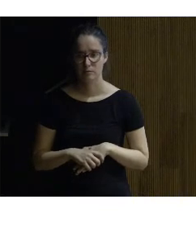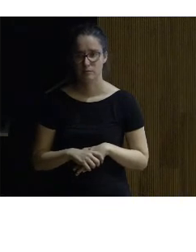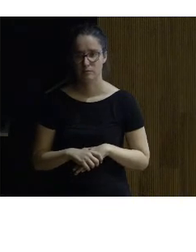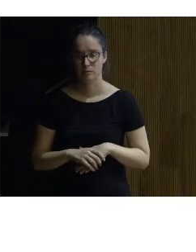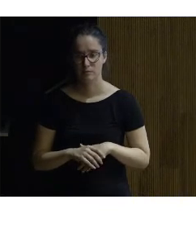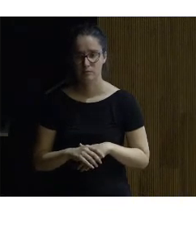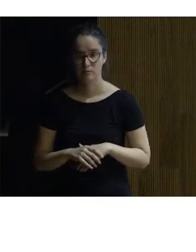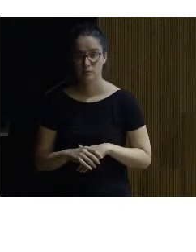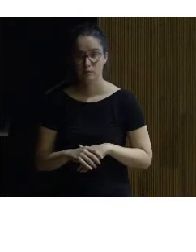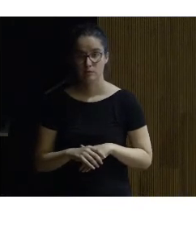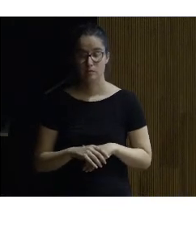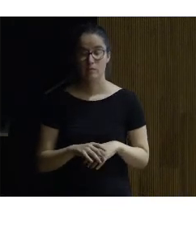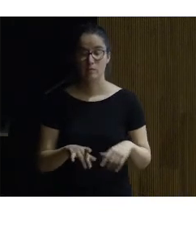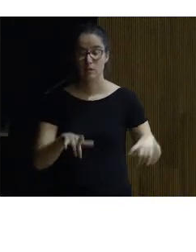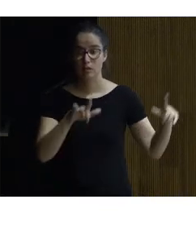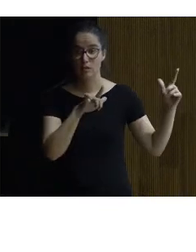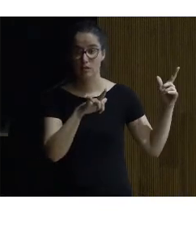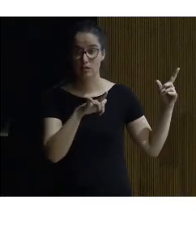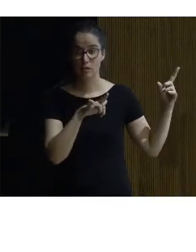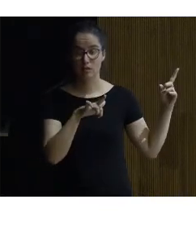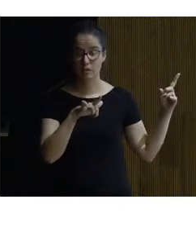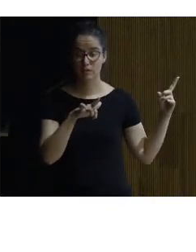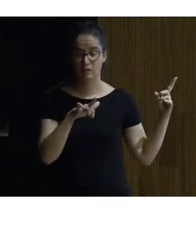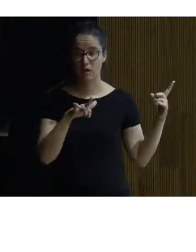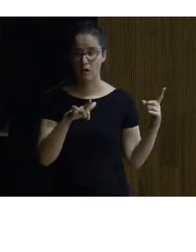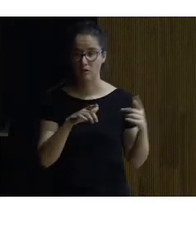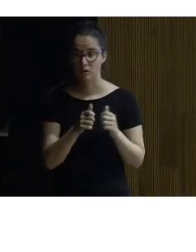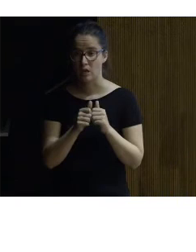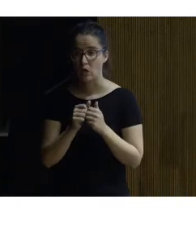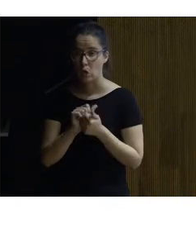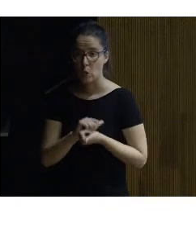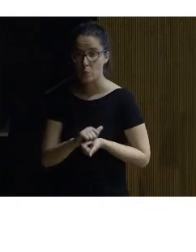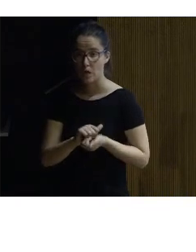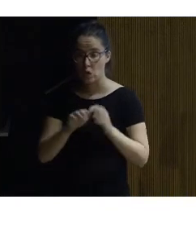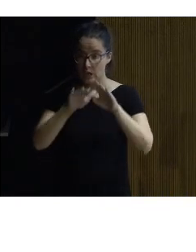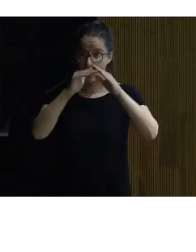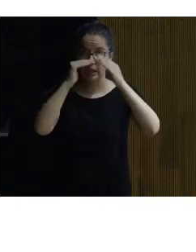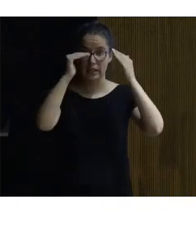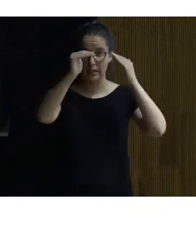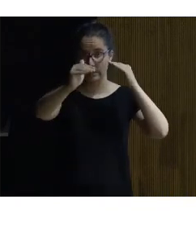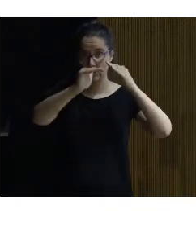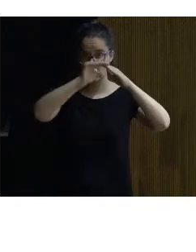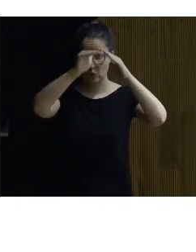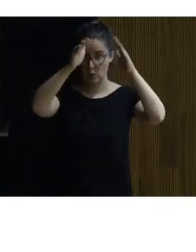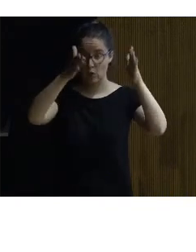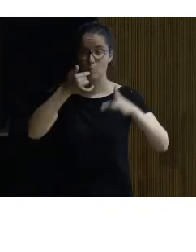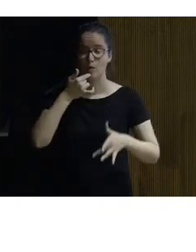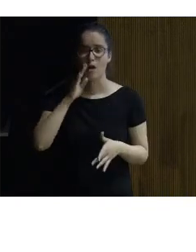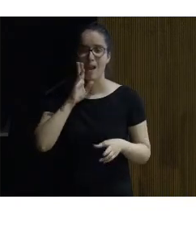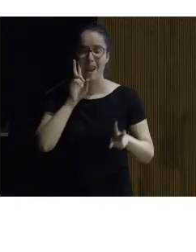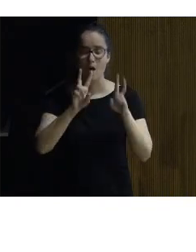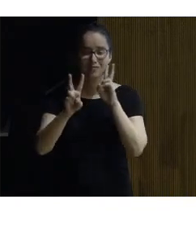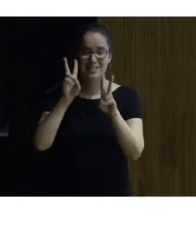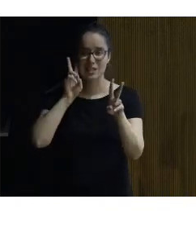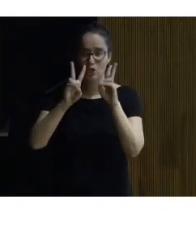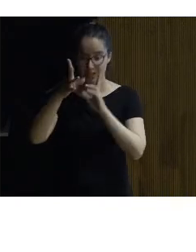y esta es la recreación con el techo como digo la visión